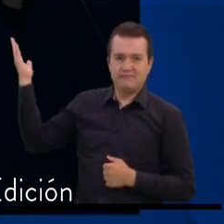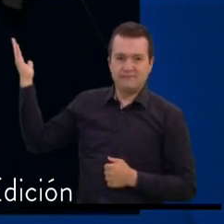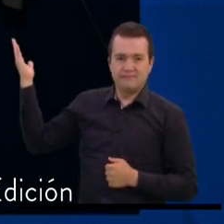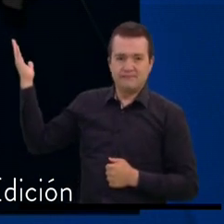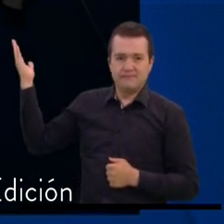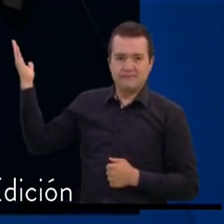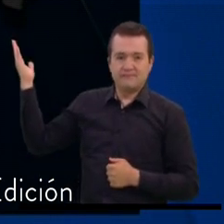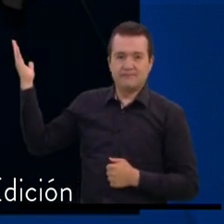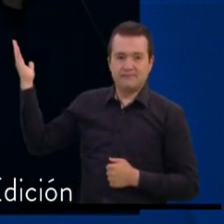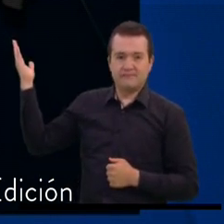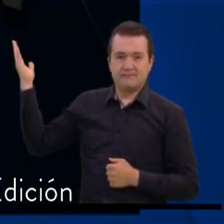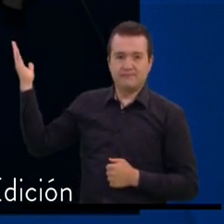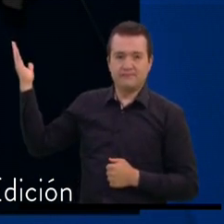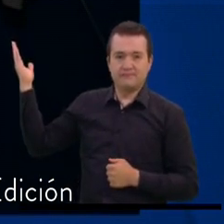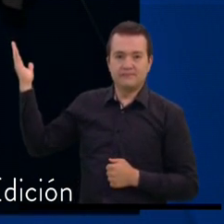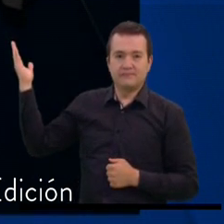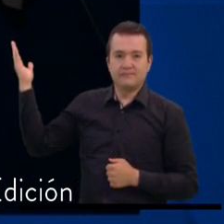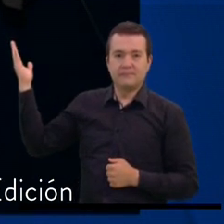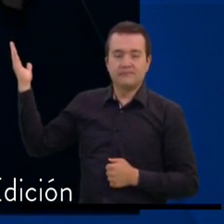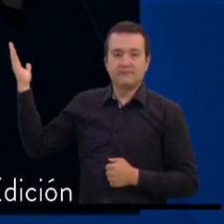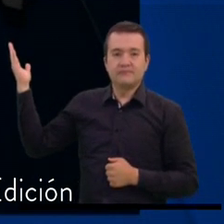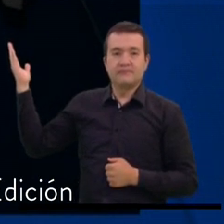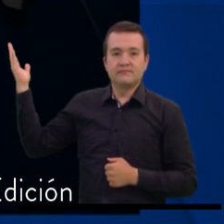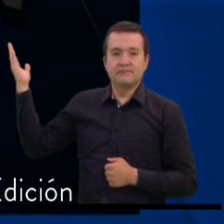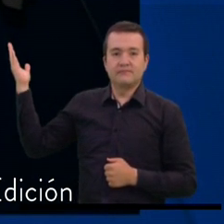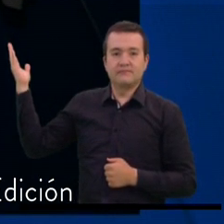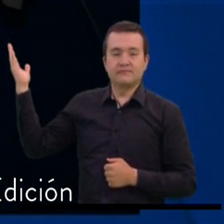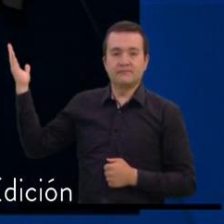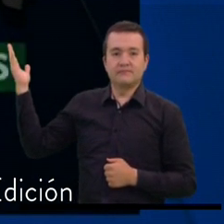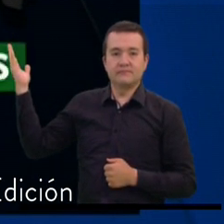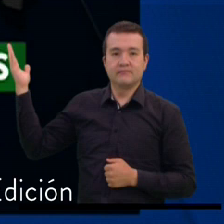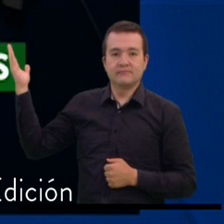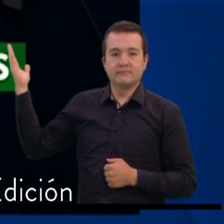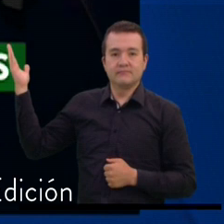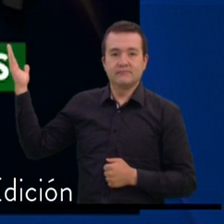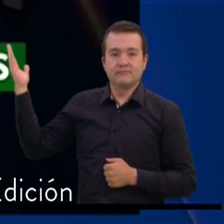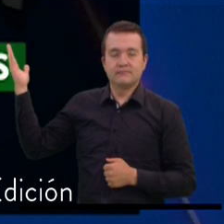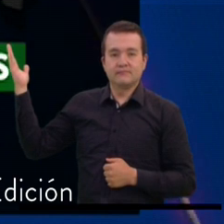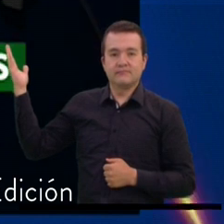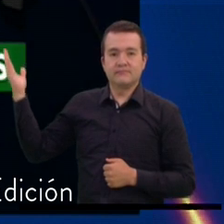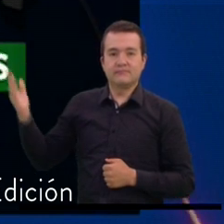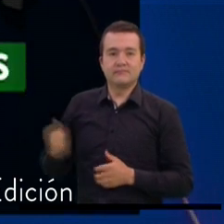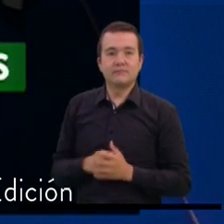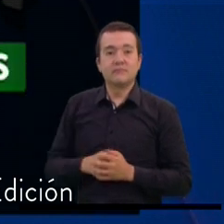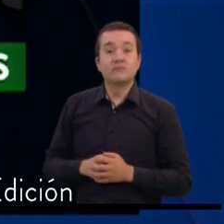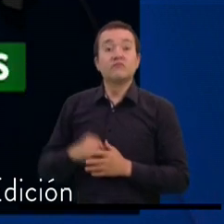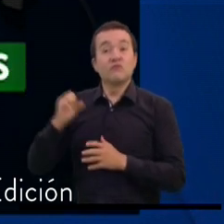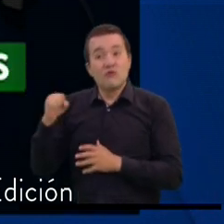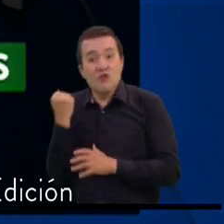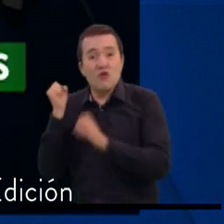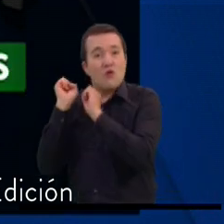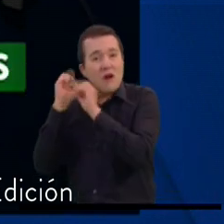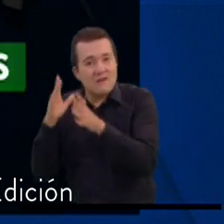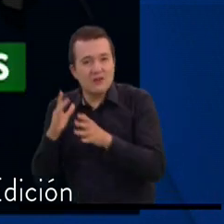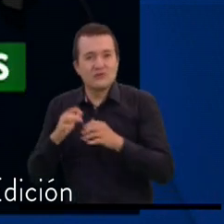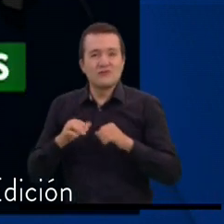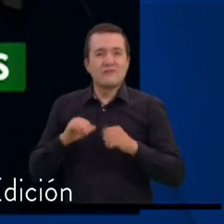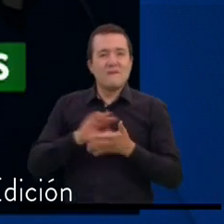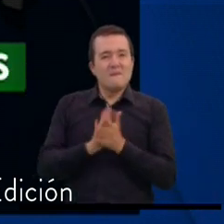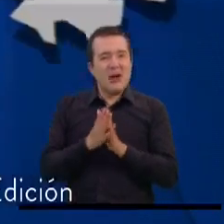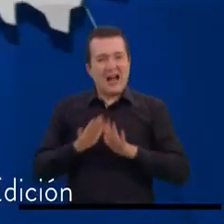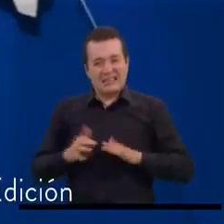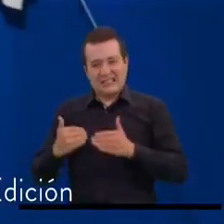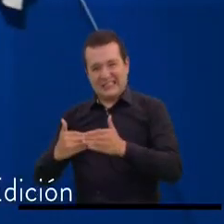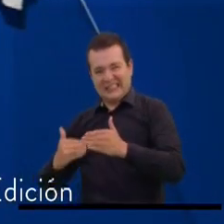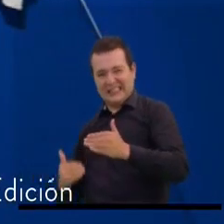UPC Américas, Barrio Ciudad Kennedy, UPC Corabastos, Sector Ciudad Kennedy 2 y María Paz. UPC